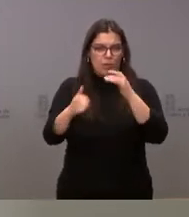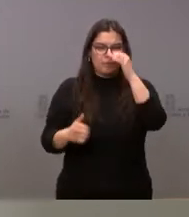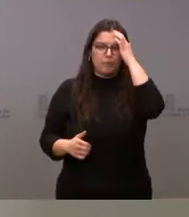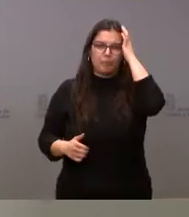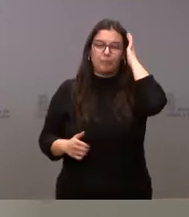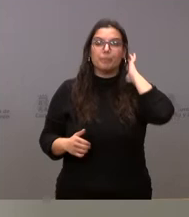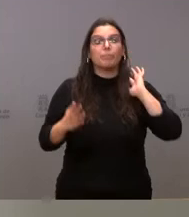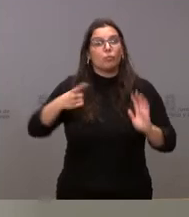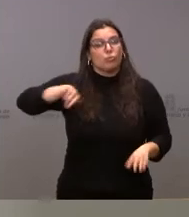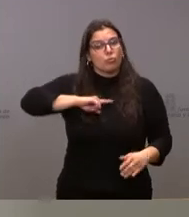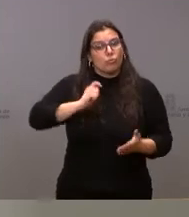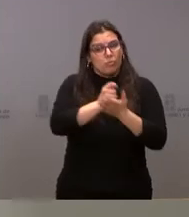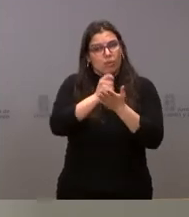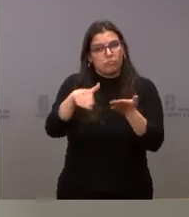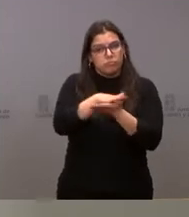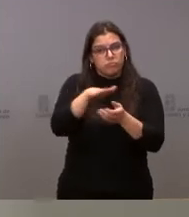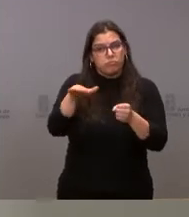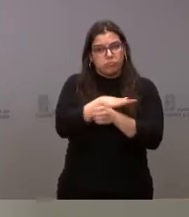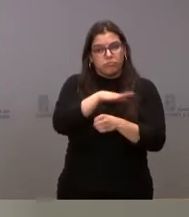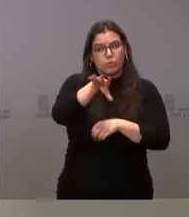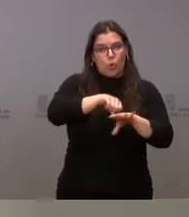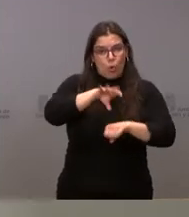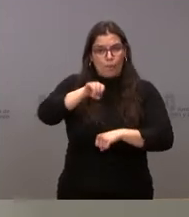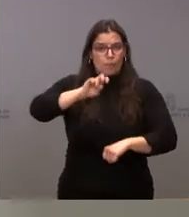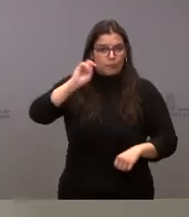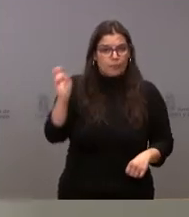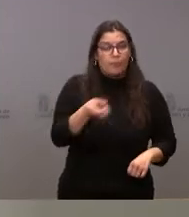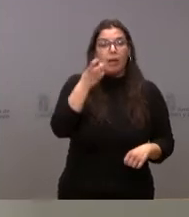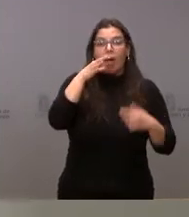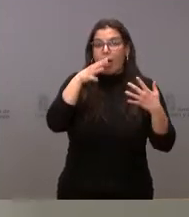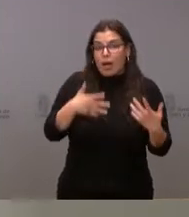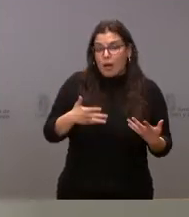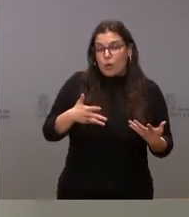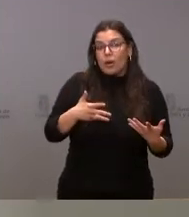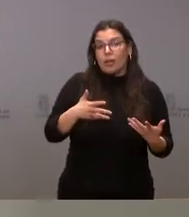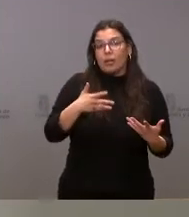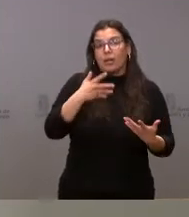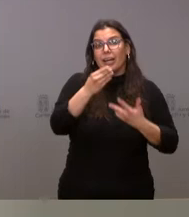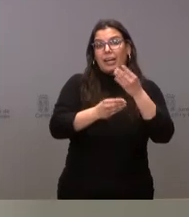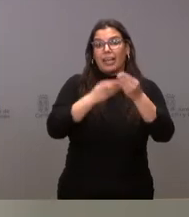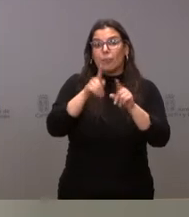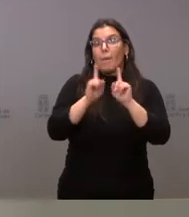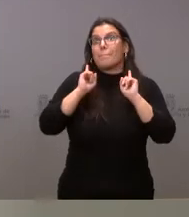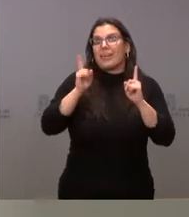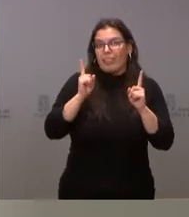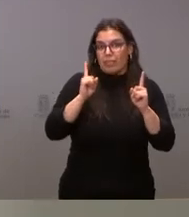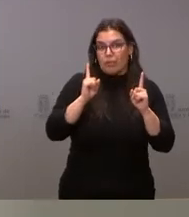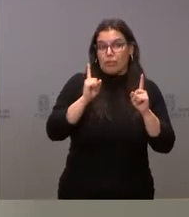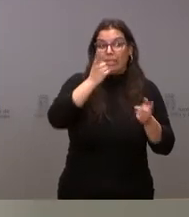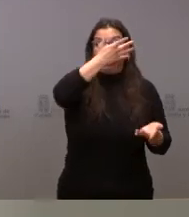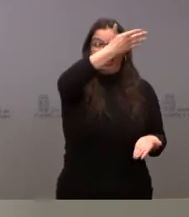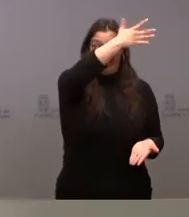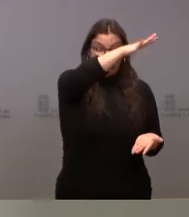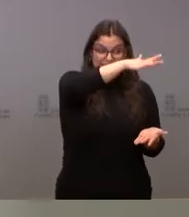pero que estamos sufragando y que lo que hacemos ahora es una medida de carácter preventivo para la